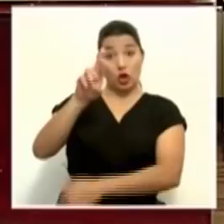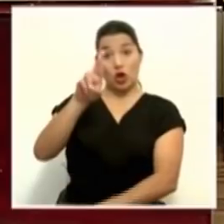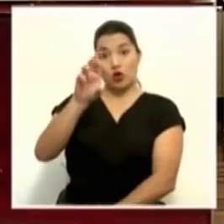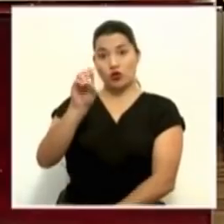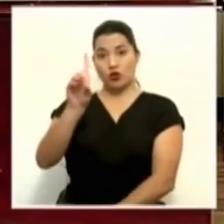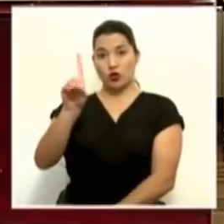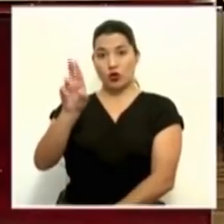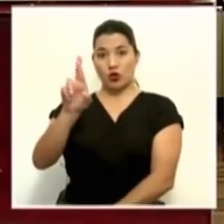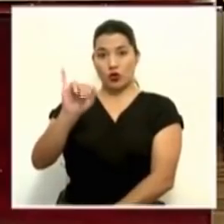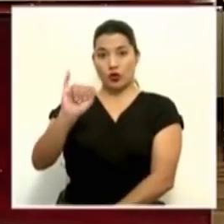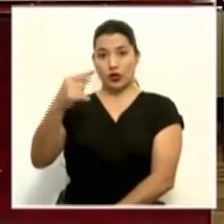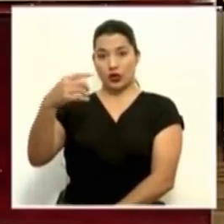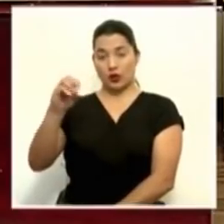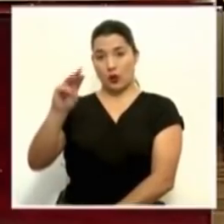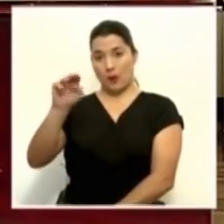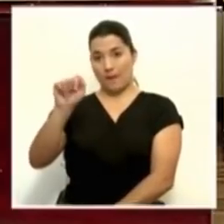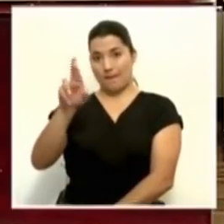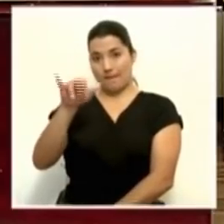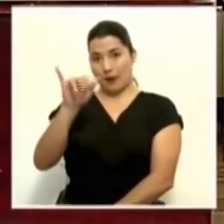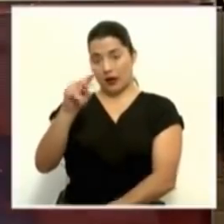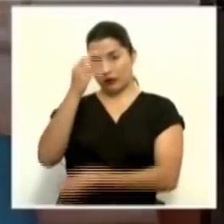ofrece el reporte.